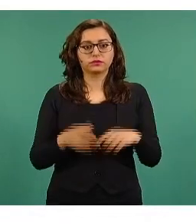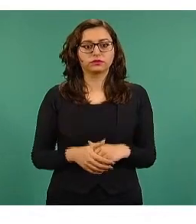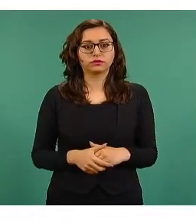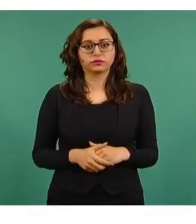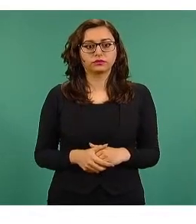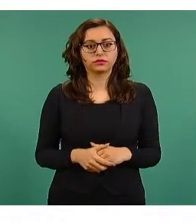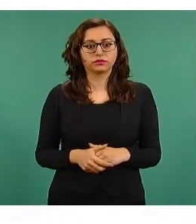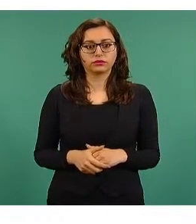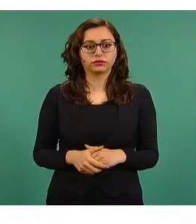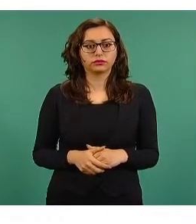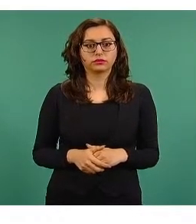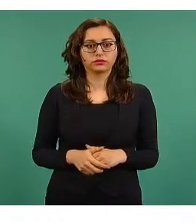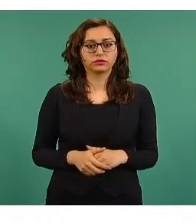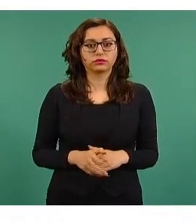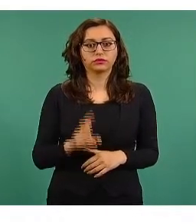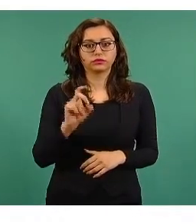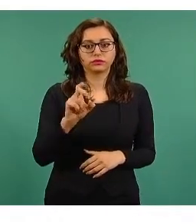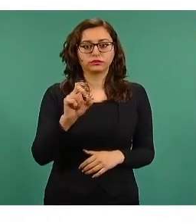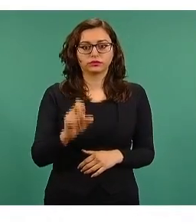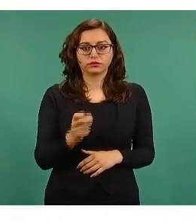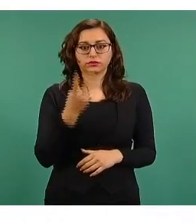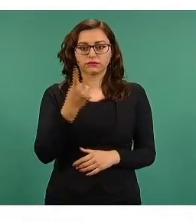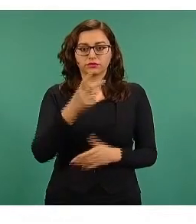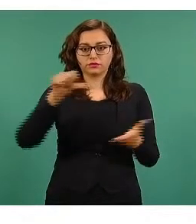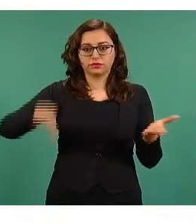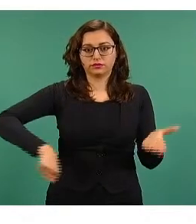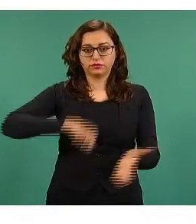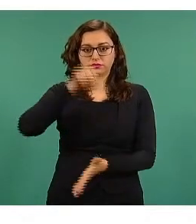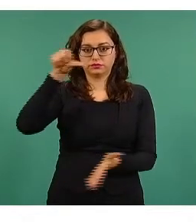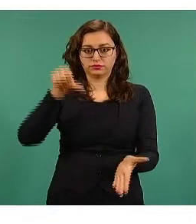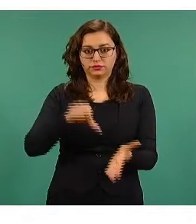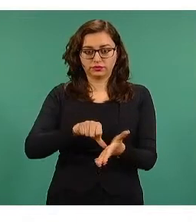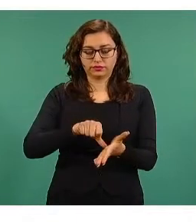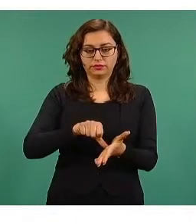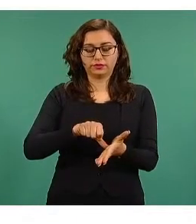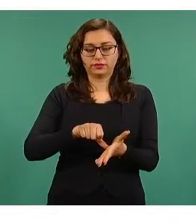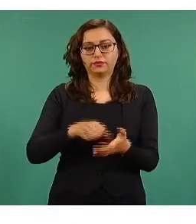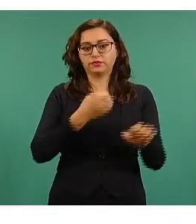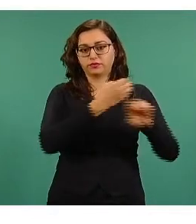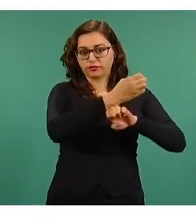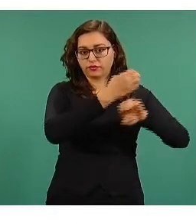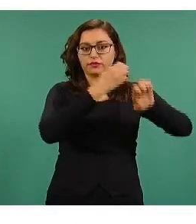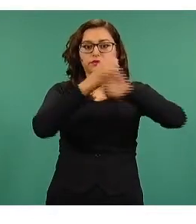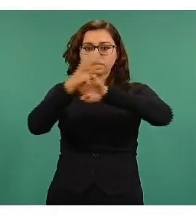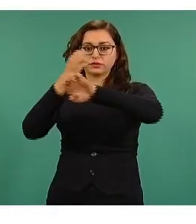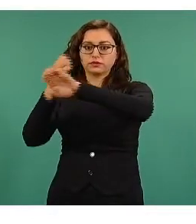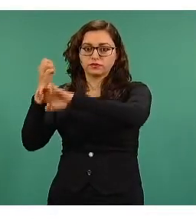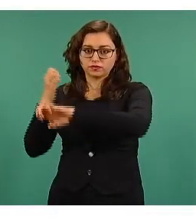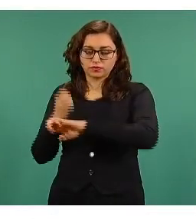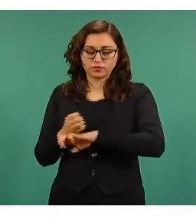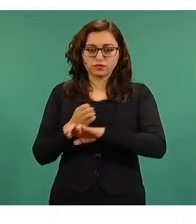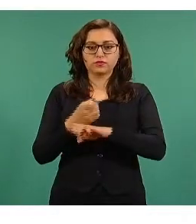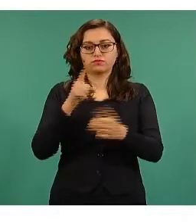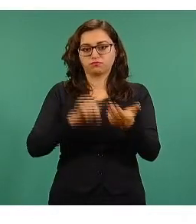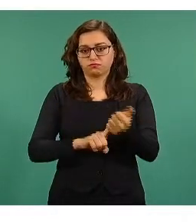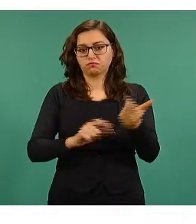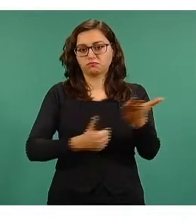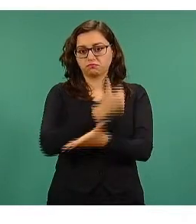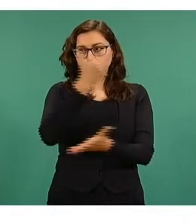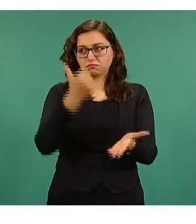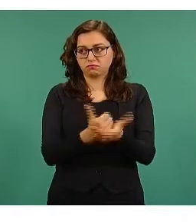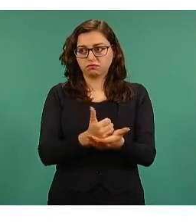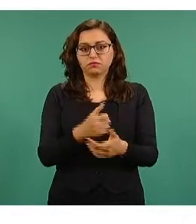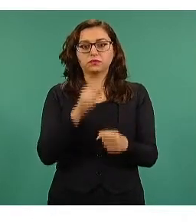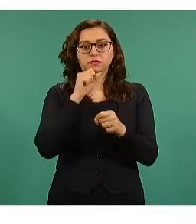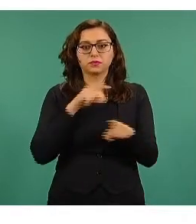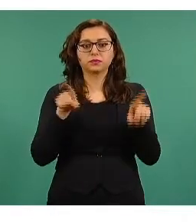los 32 centros de redistribución, que son los estados, las ciudades en los estados. Hicimos nueve